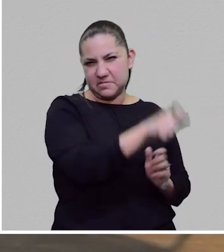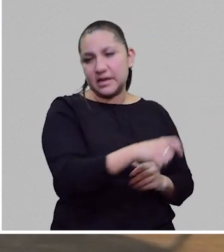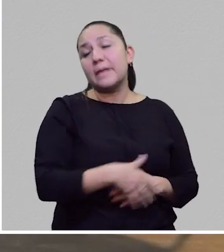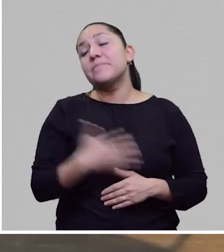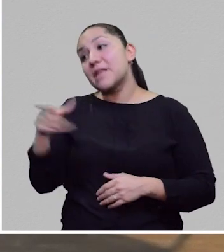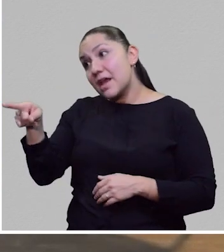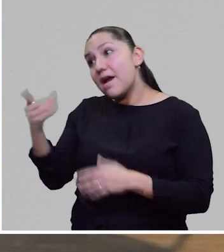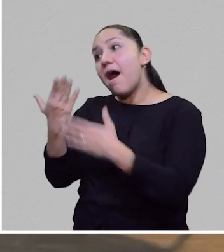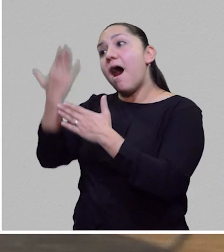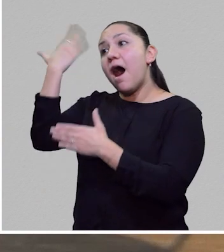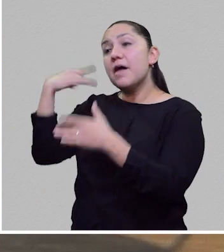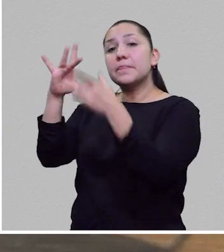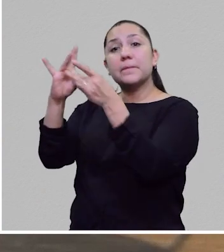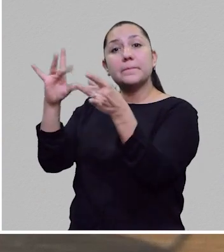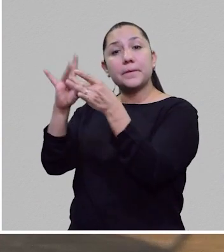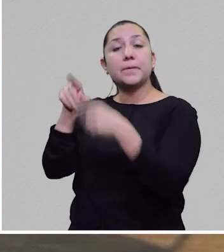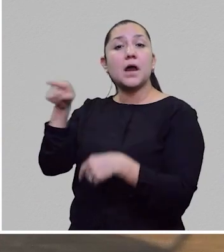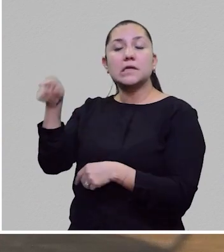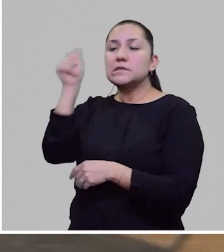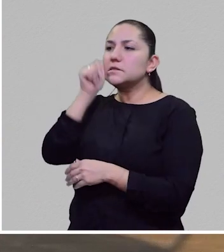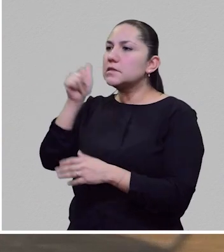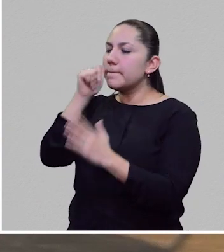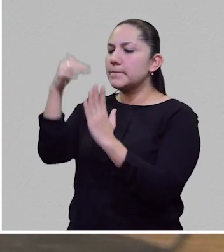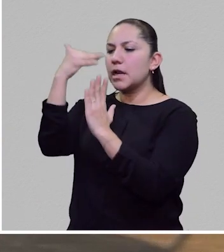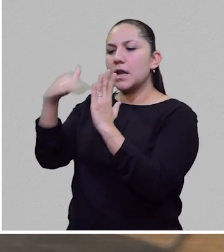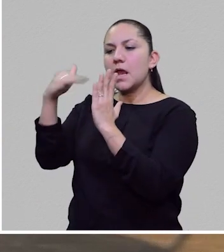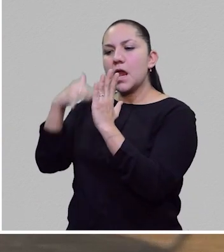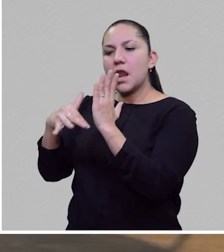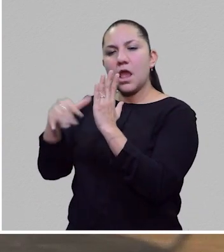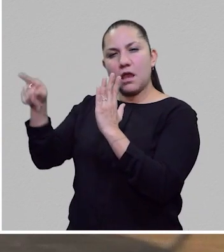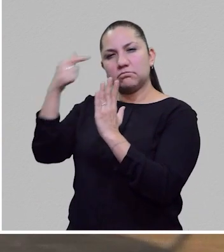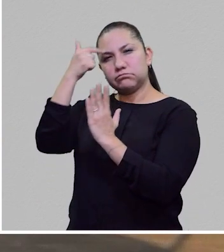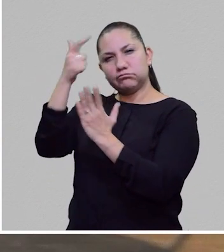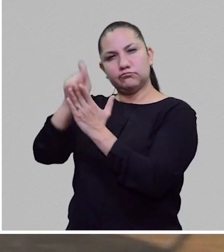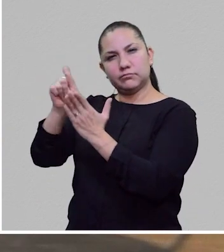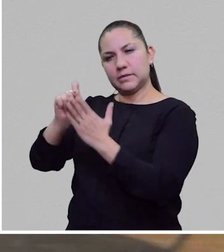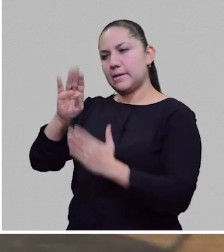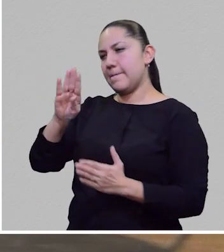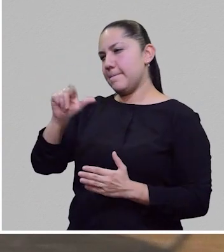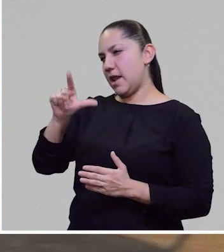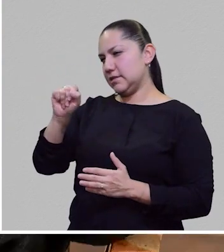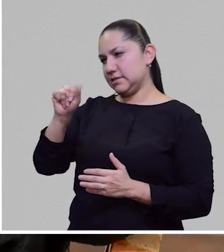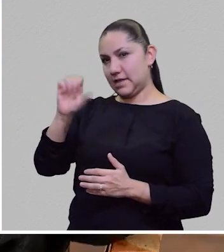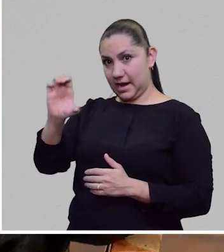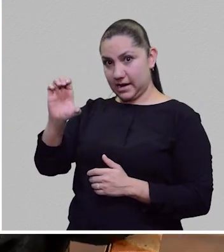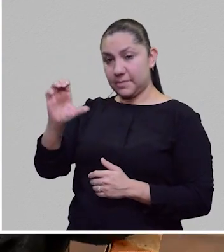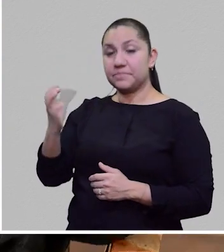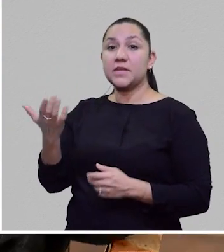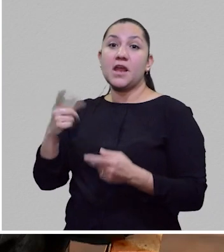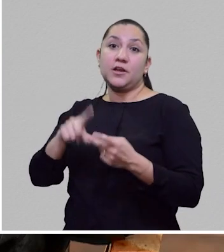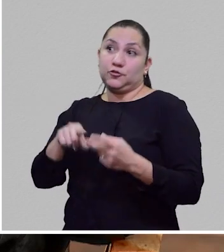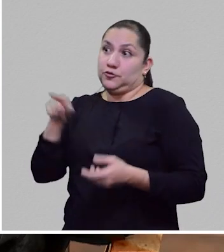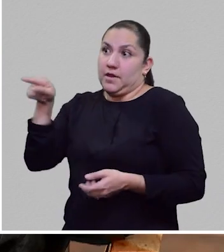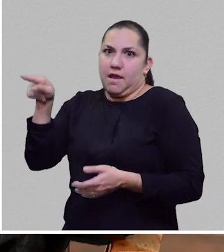que era. Es que él decía que él era lector de Balzac y que publicaba en Ciencia Ficción que era...